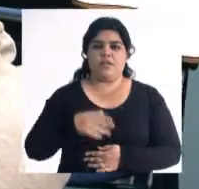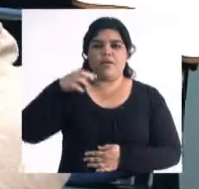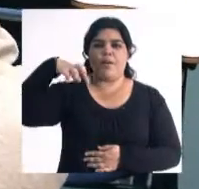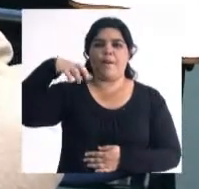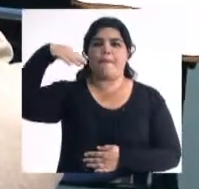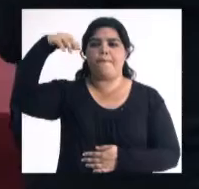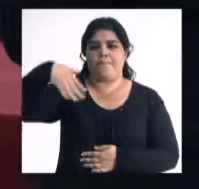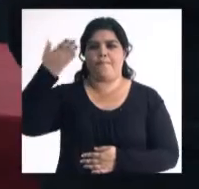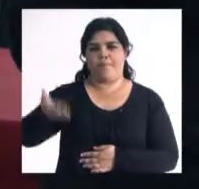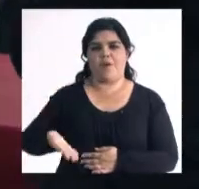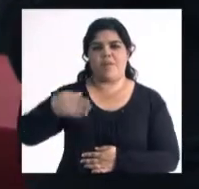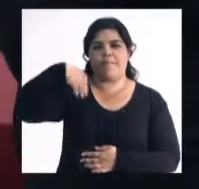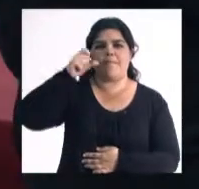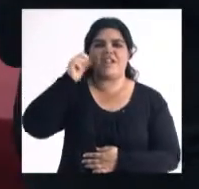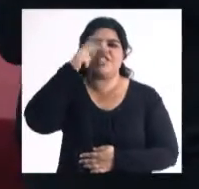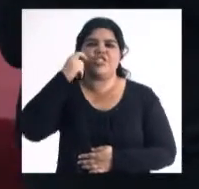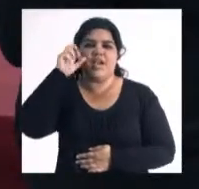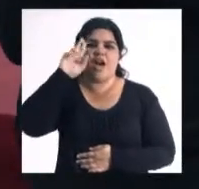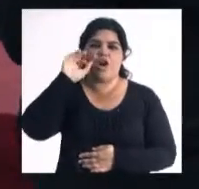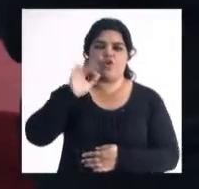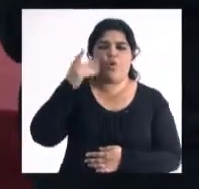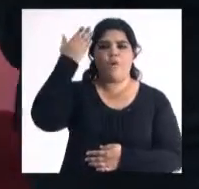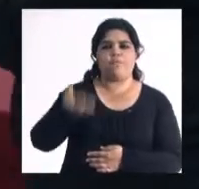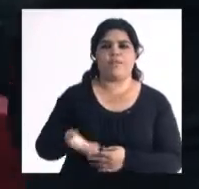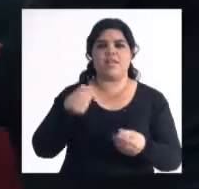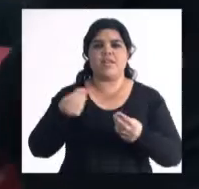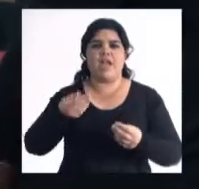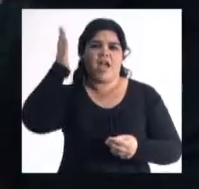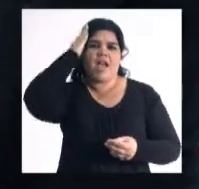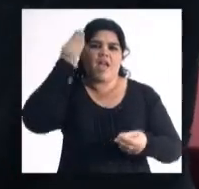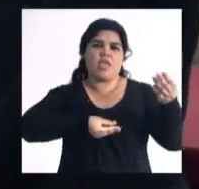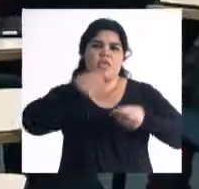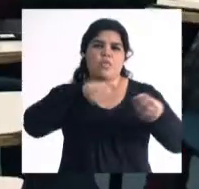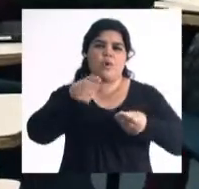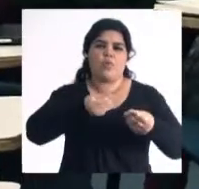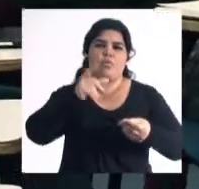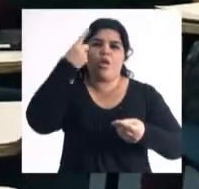Pancho Marquiaro dictó un curso sobre producción y gestión cultural 2.0.